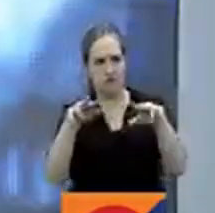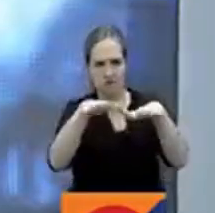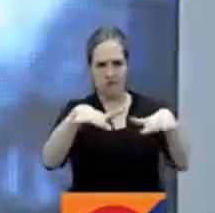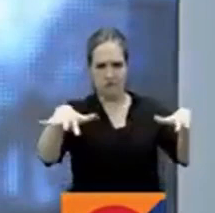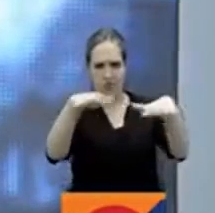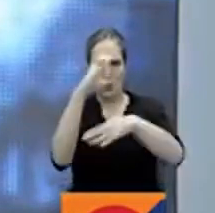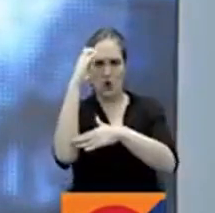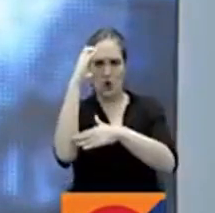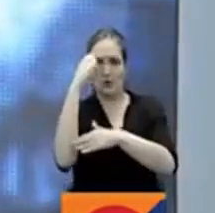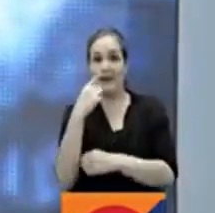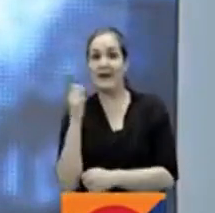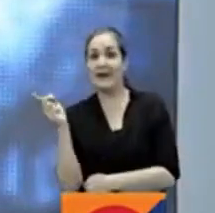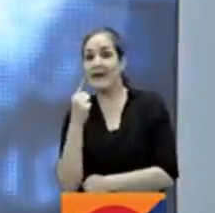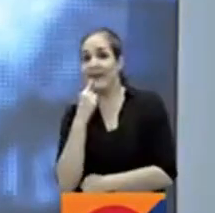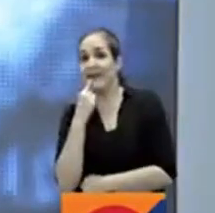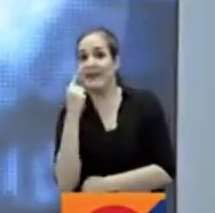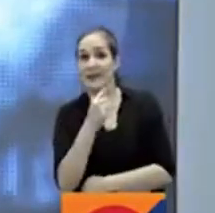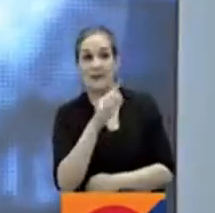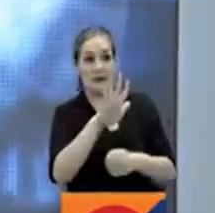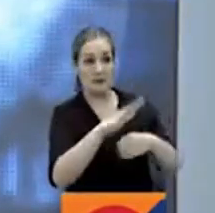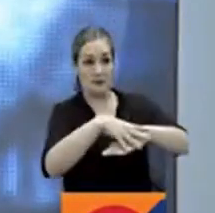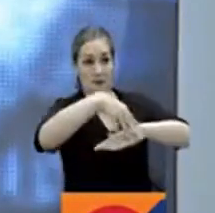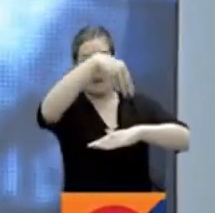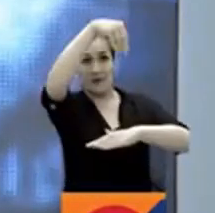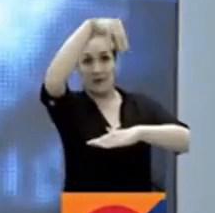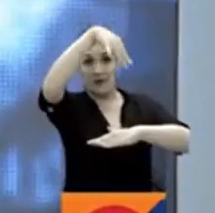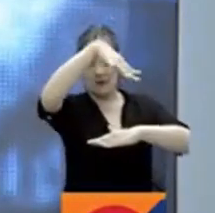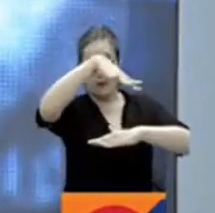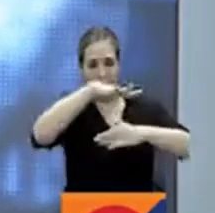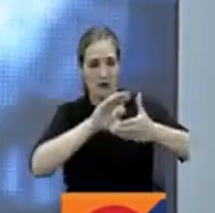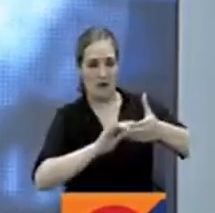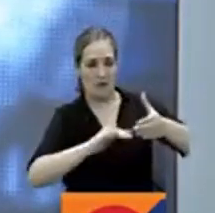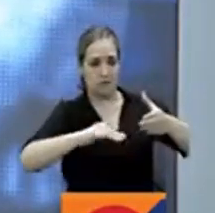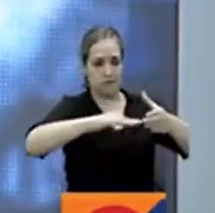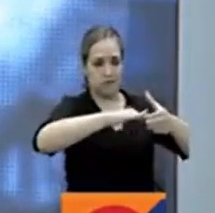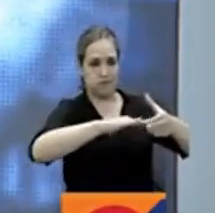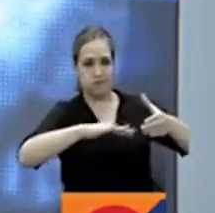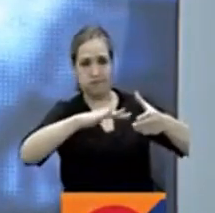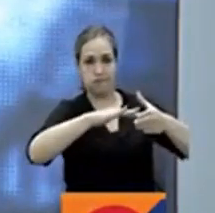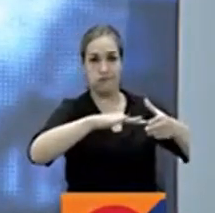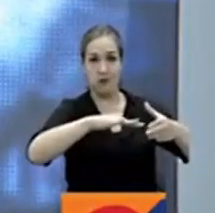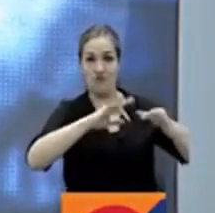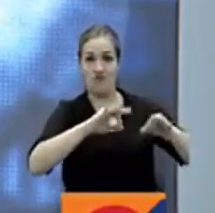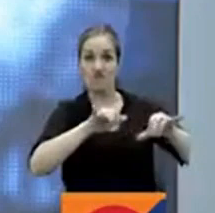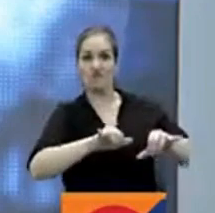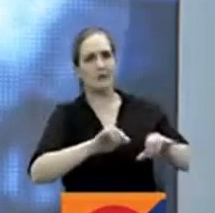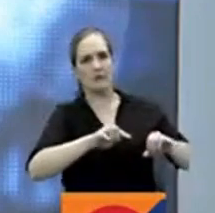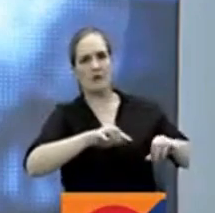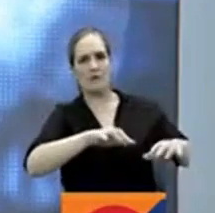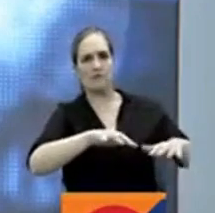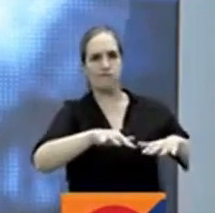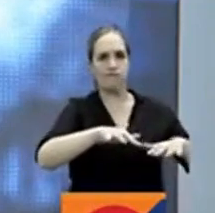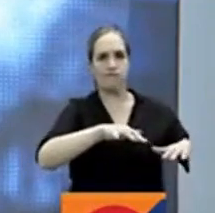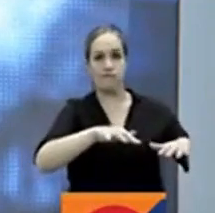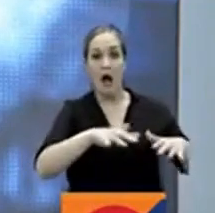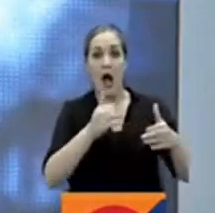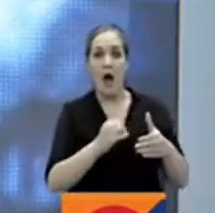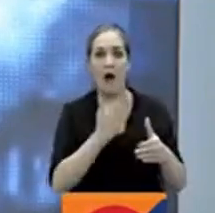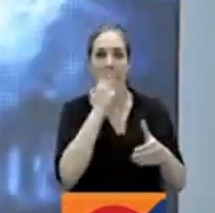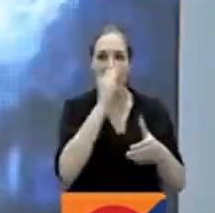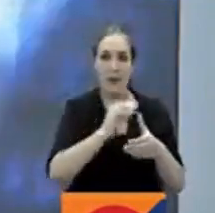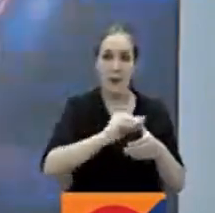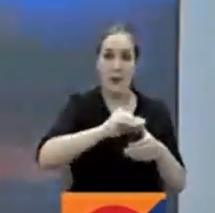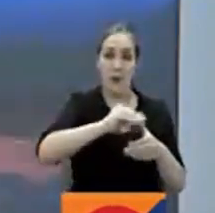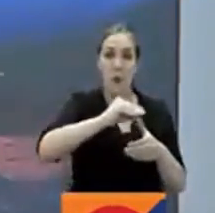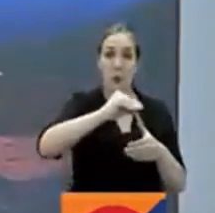califica la actividad del volcán nevado del Ruiz como muy inestable. Los datos de hoy nos muestran una columna de gases y